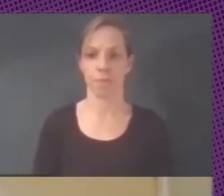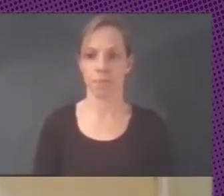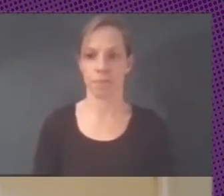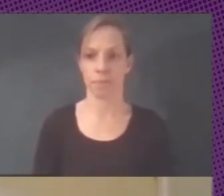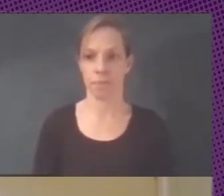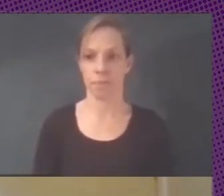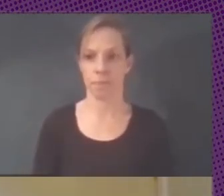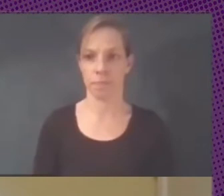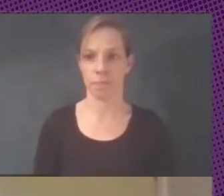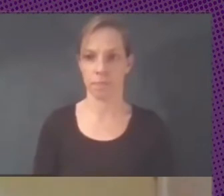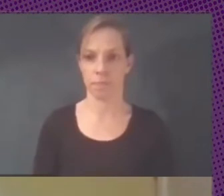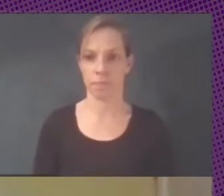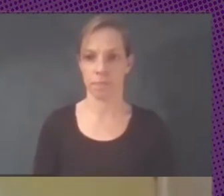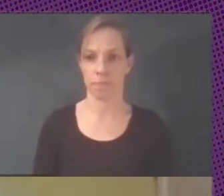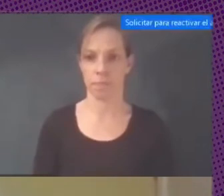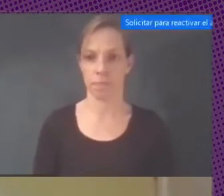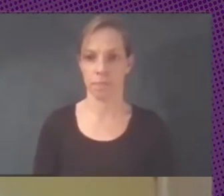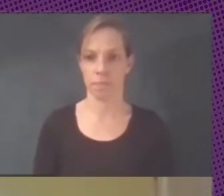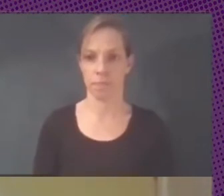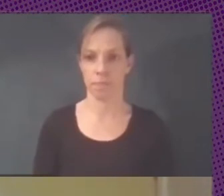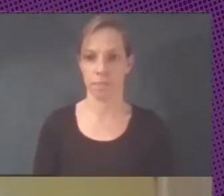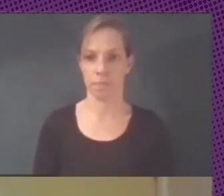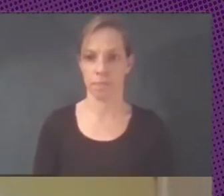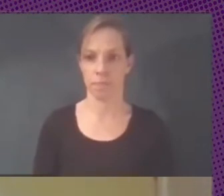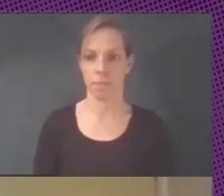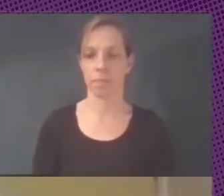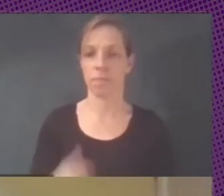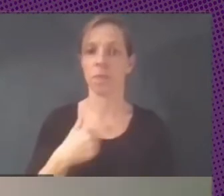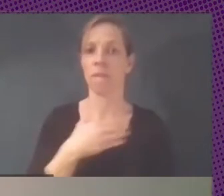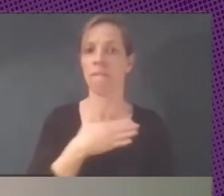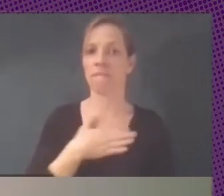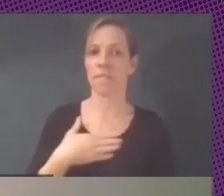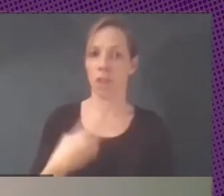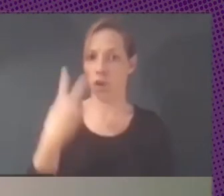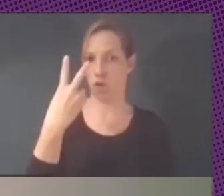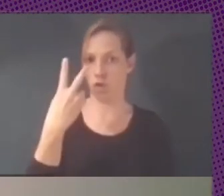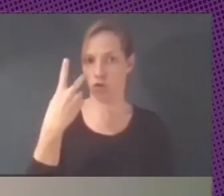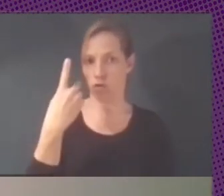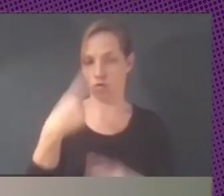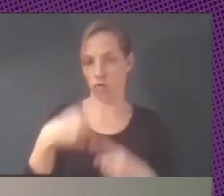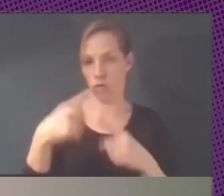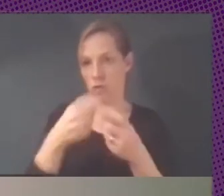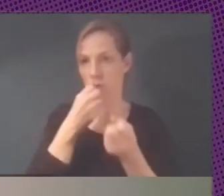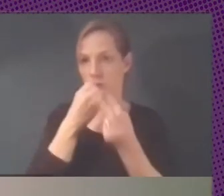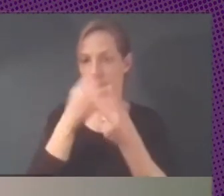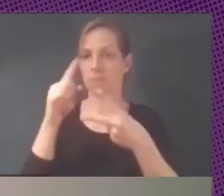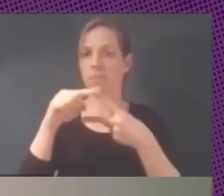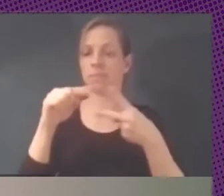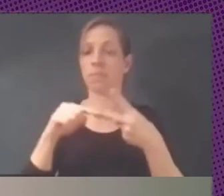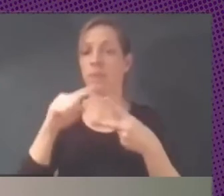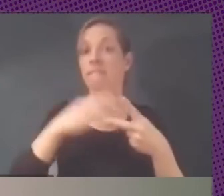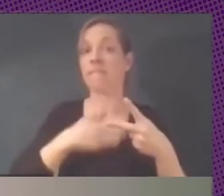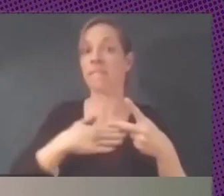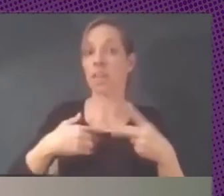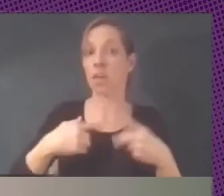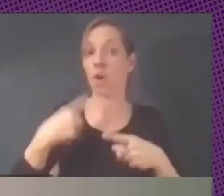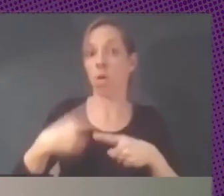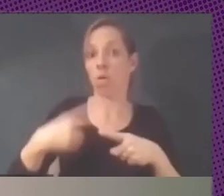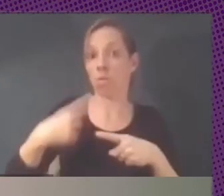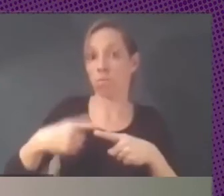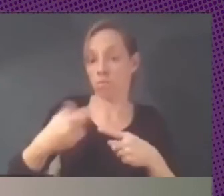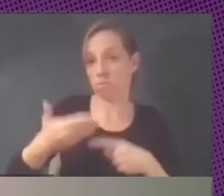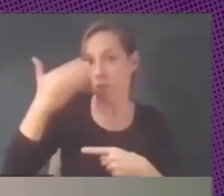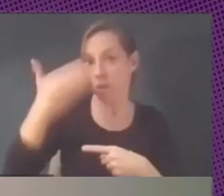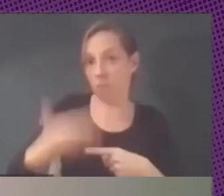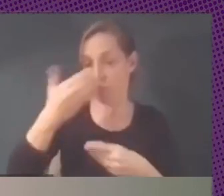yo quería hacer dos cosas una era dar algunas algunas claves que me parecen importantes para esto